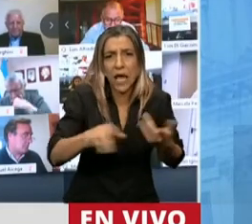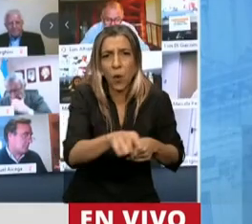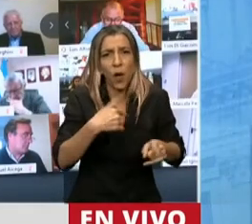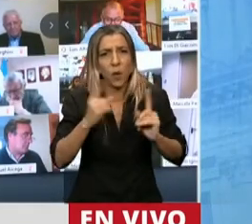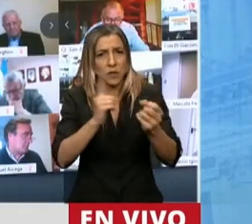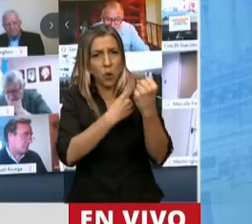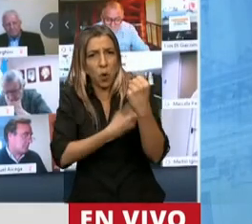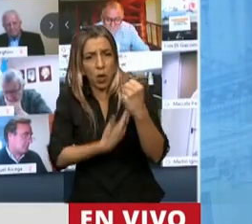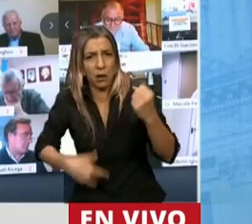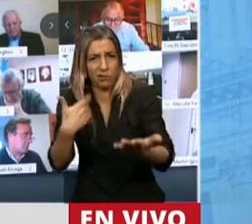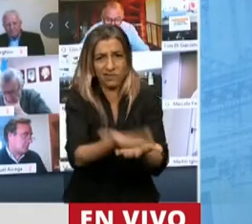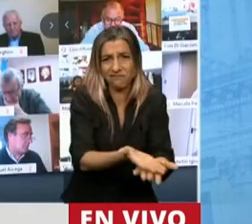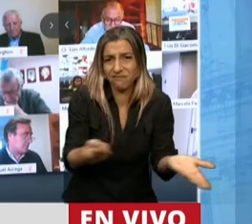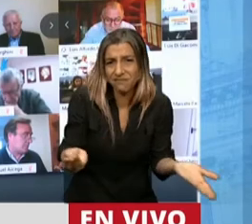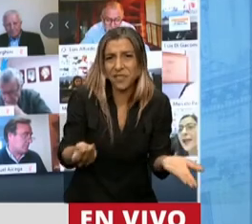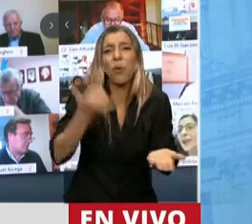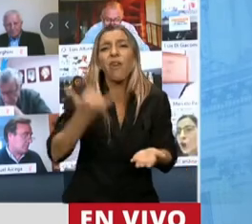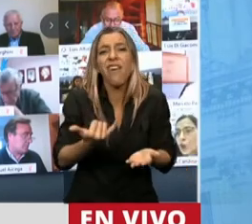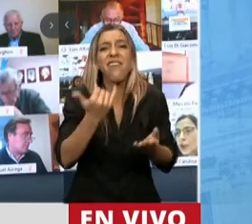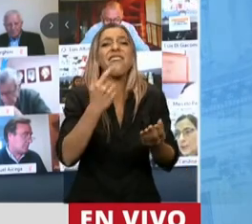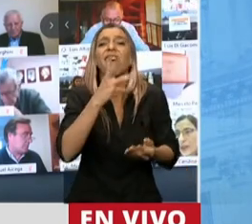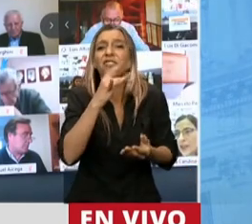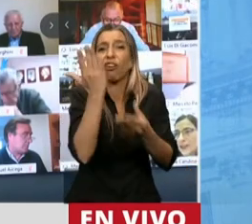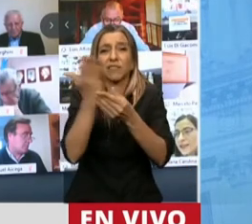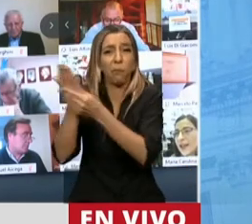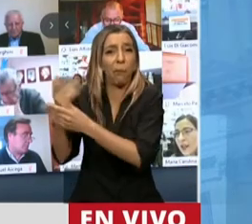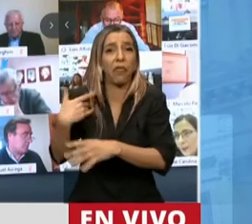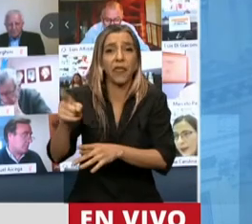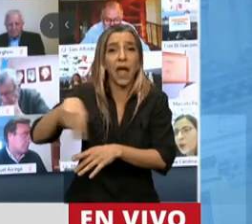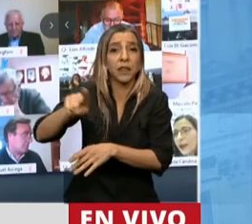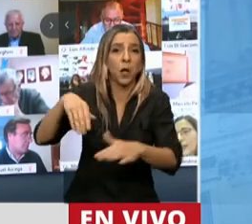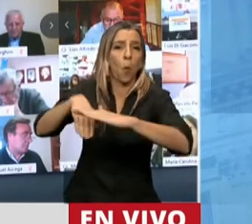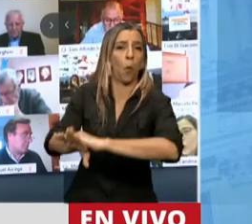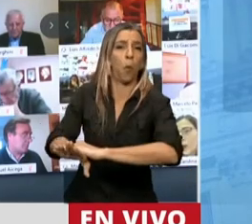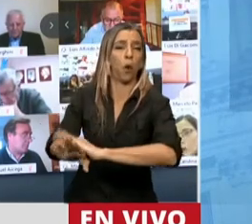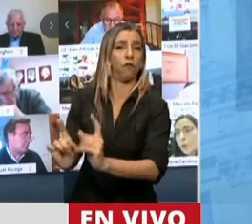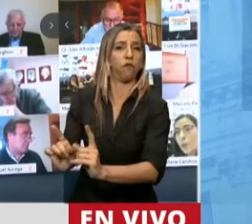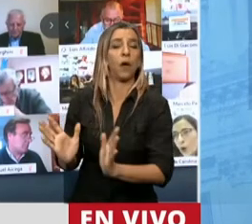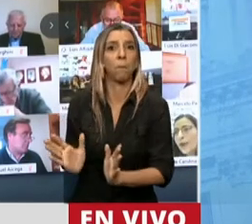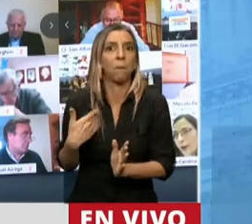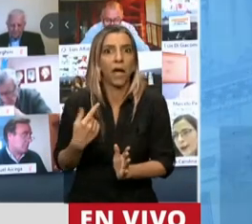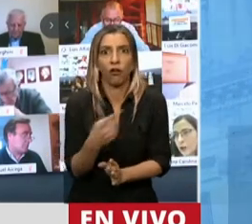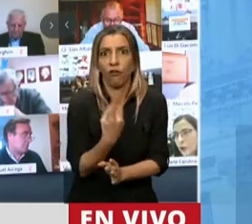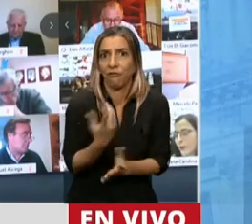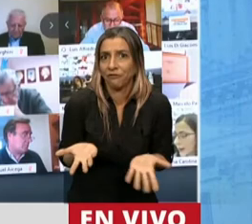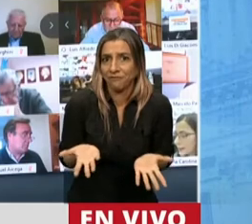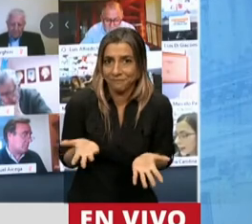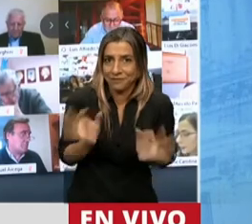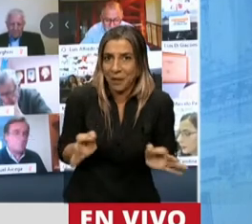del Ejecutivo, después que hay más de 14 expedientes esperando en la legislatura de Jujuy por la declaración de emergencia.